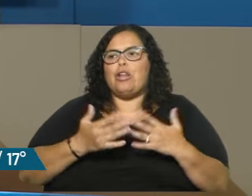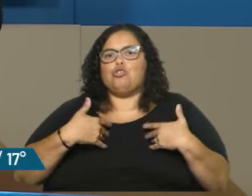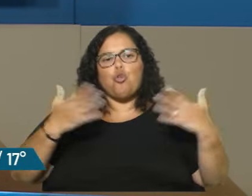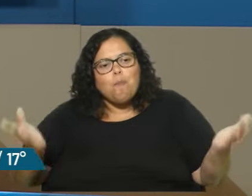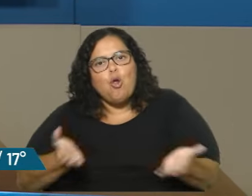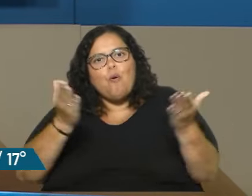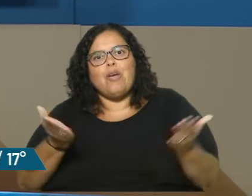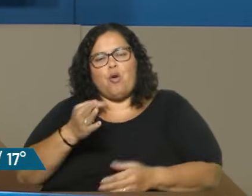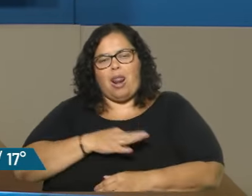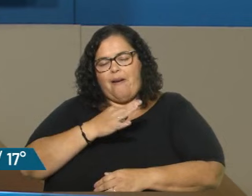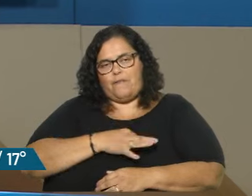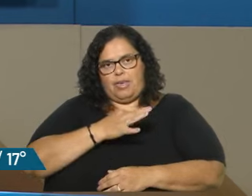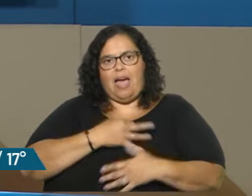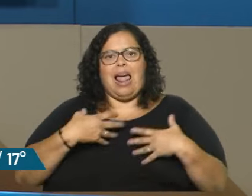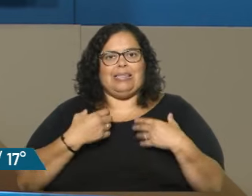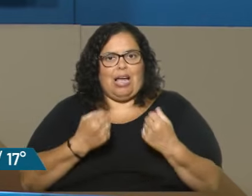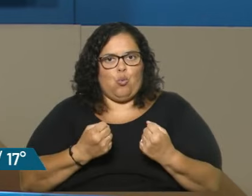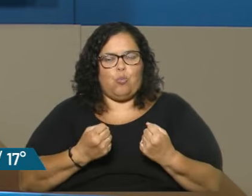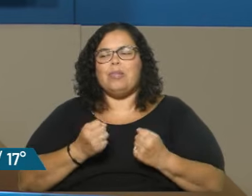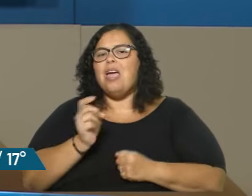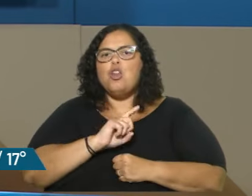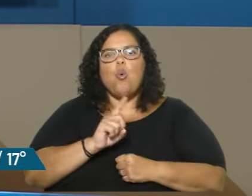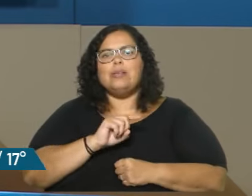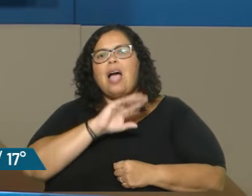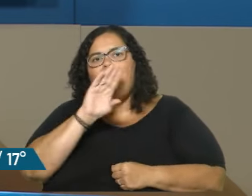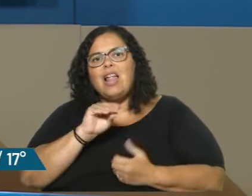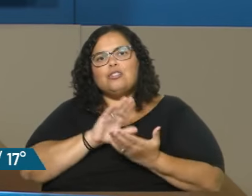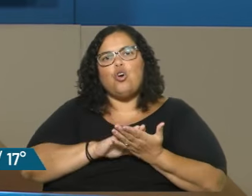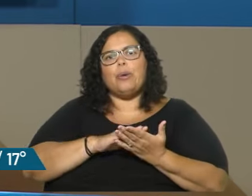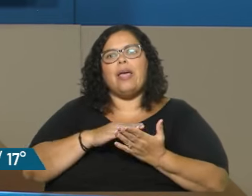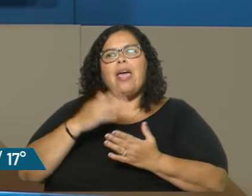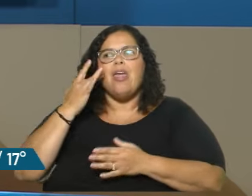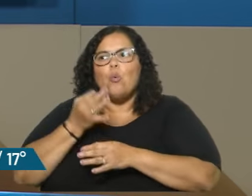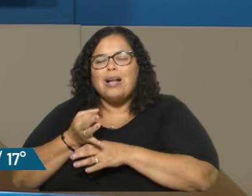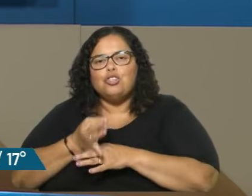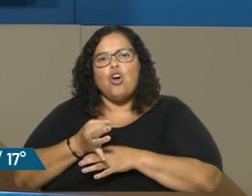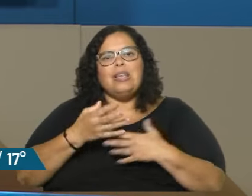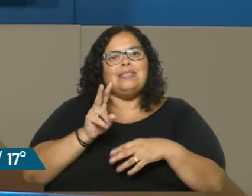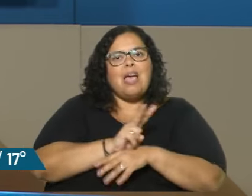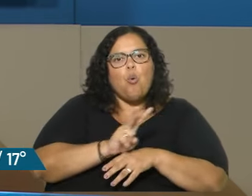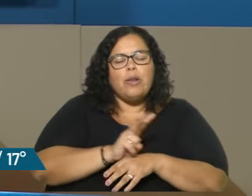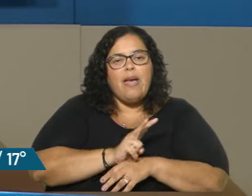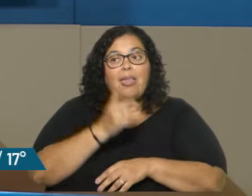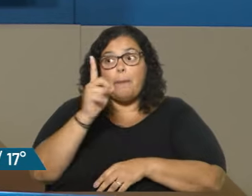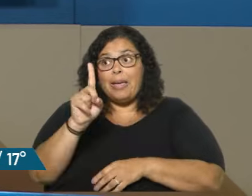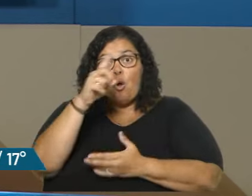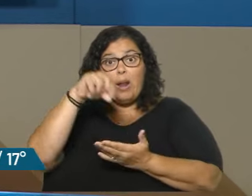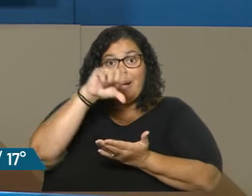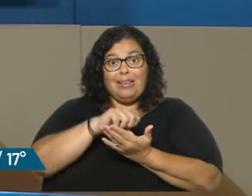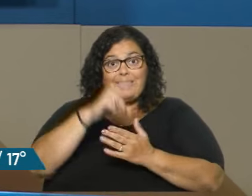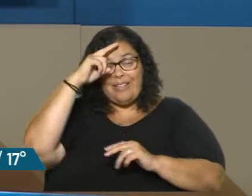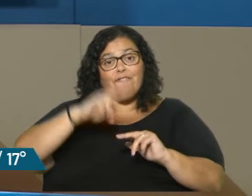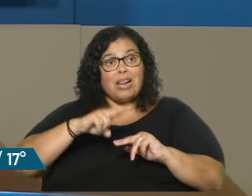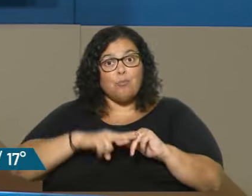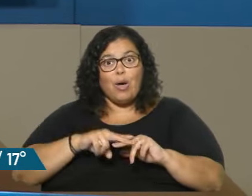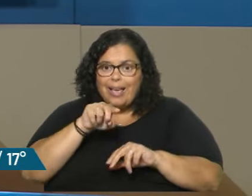vida, la salud, de nada sirve estar hablando de ni siquiera de educación, de seguridad. Si tenemos una sociedad enferma, en un contexto país enfermo, eso